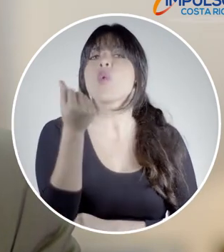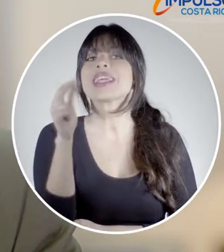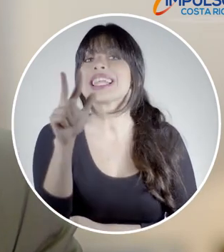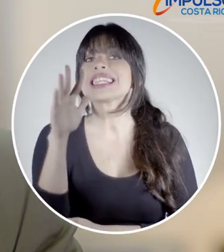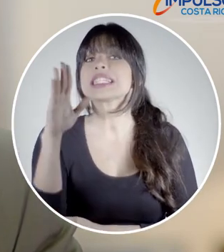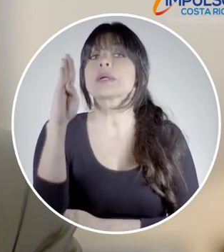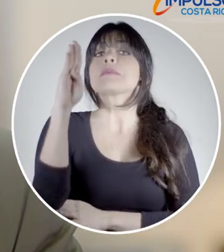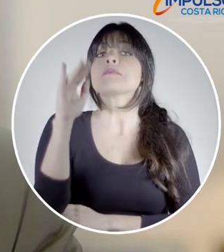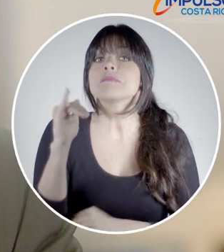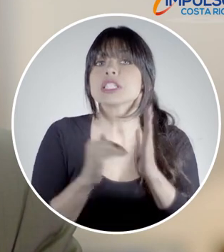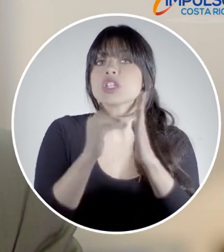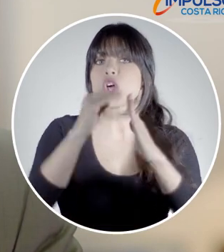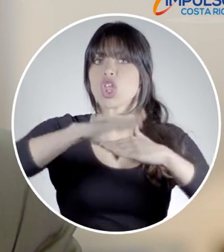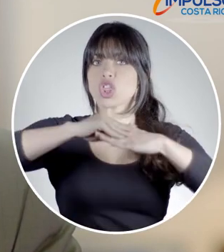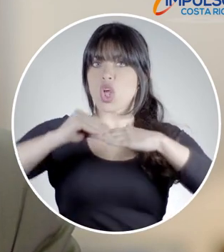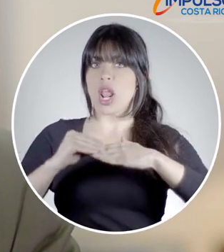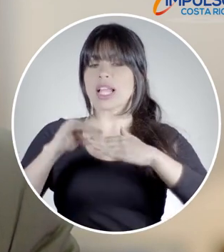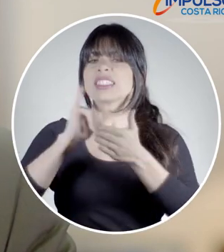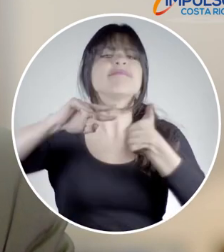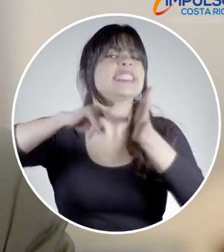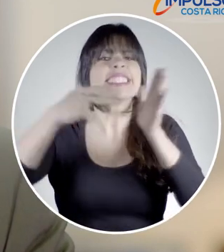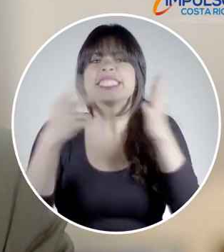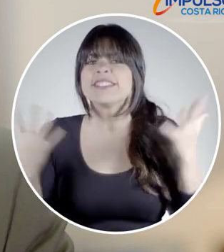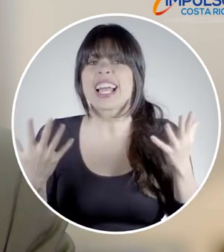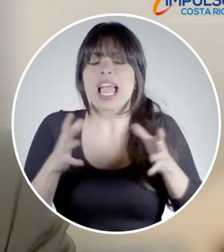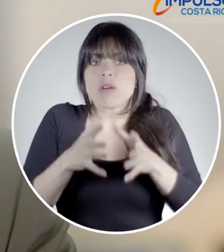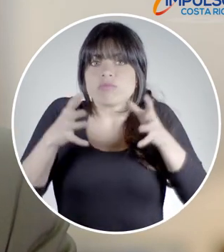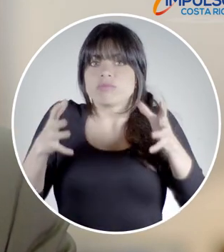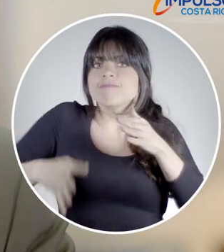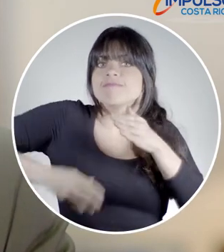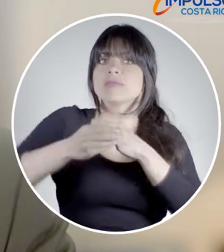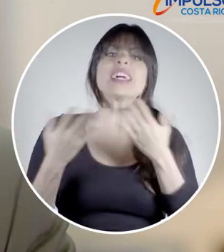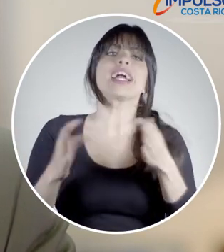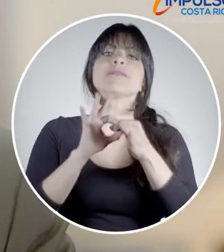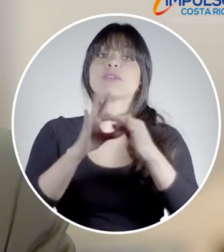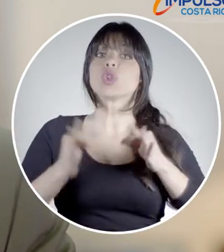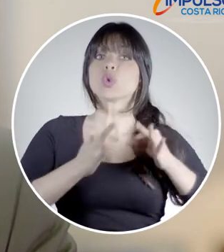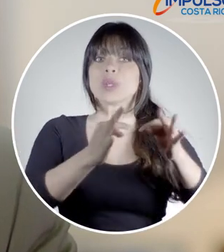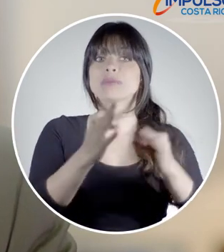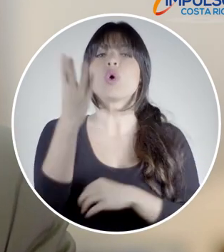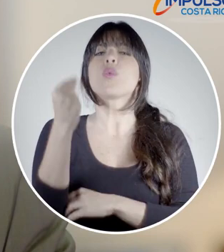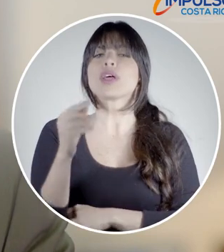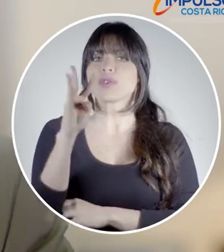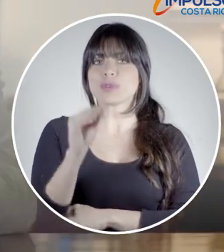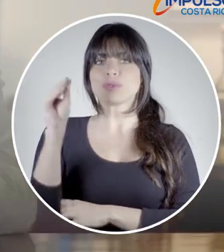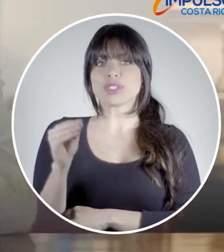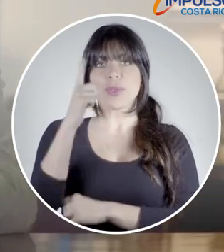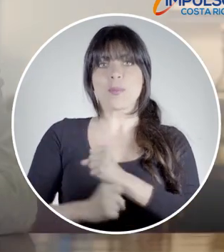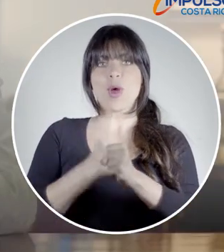millones de dólares. Esto significará un aumento adicional del turismo del 4% anual aproximadamente.